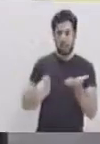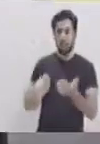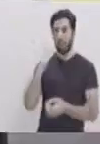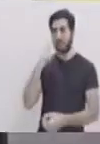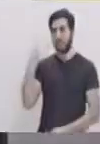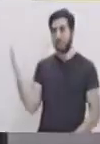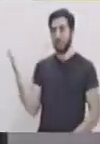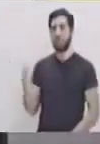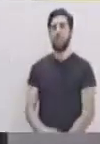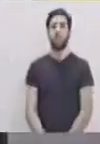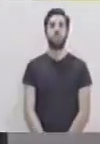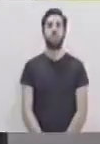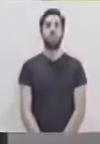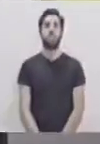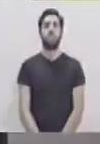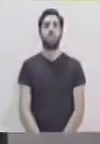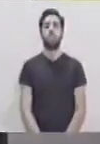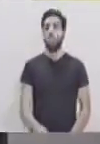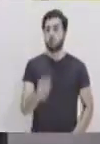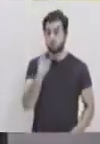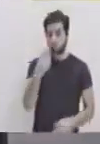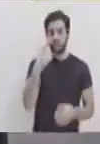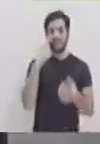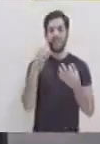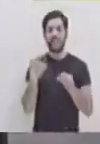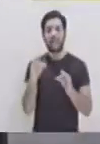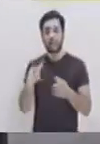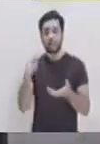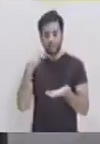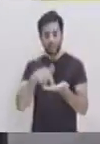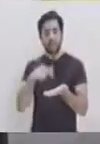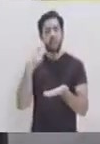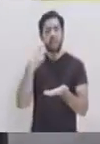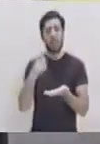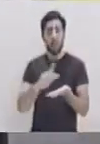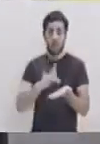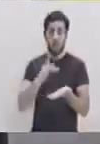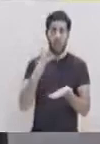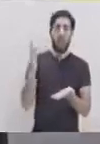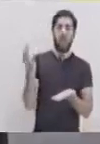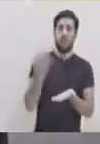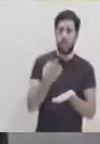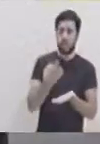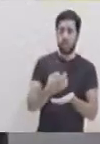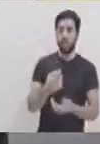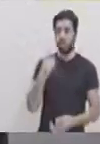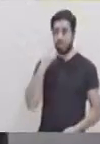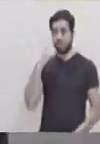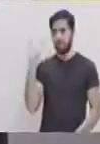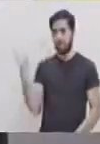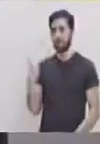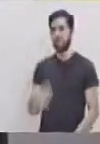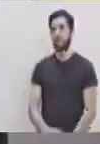crayones elegidos tratando de darle un efecto